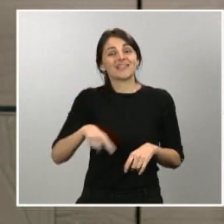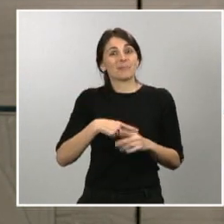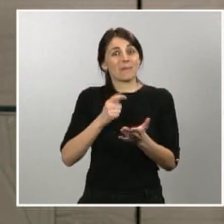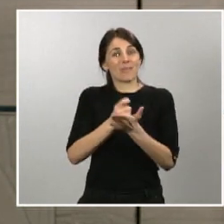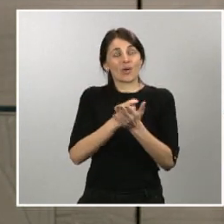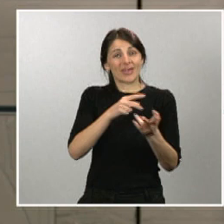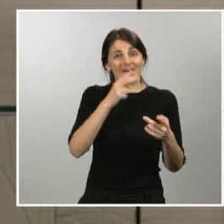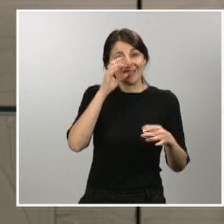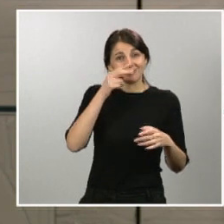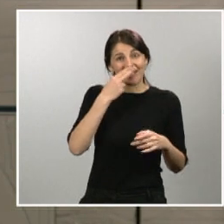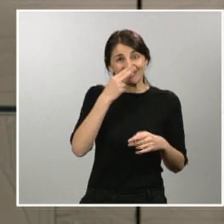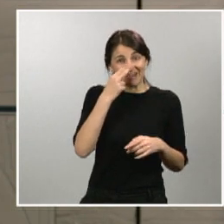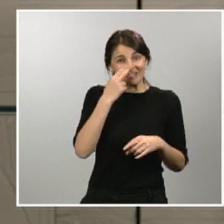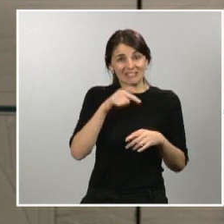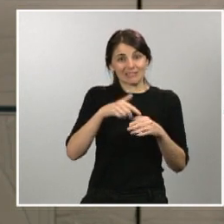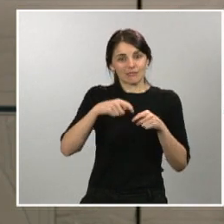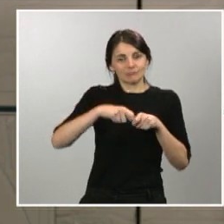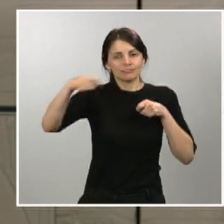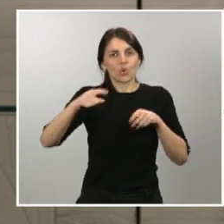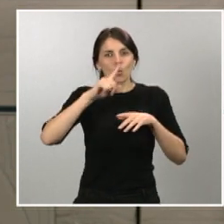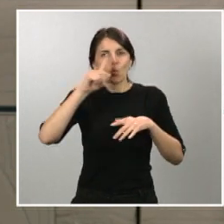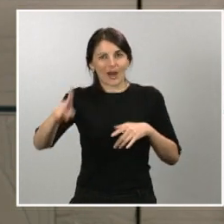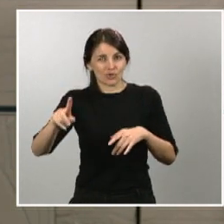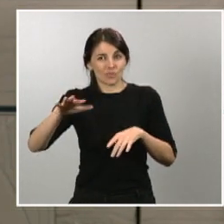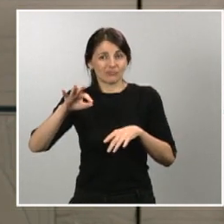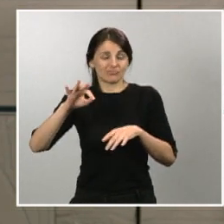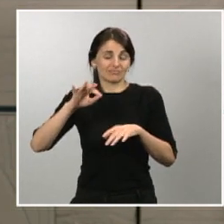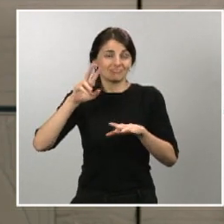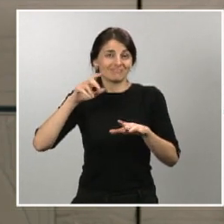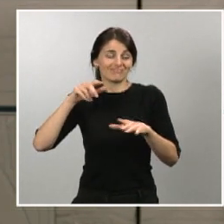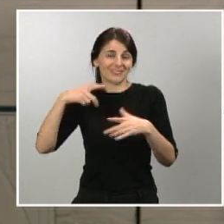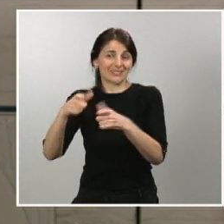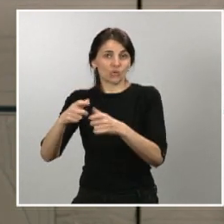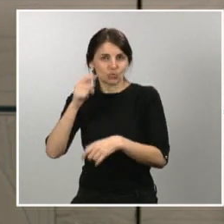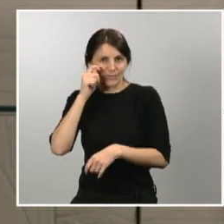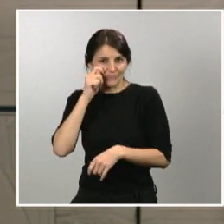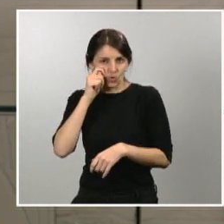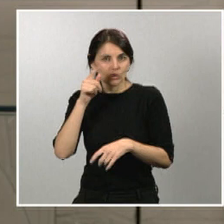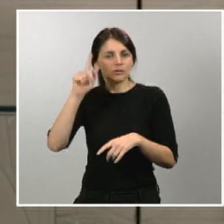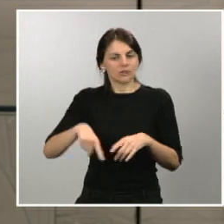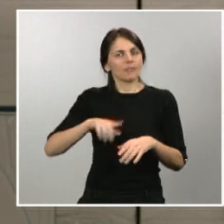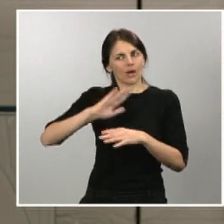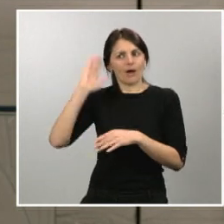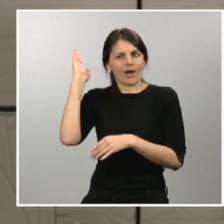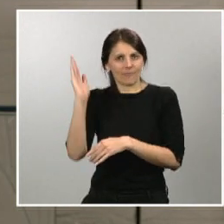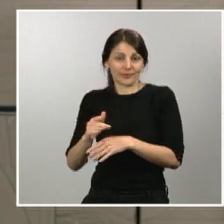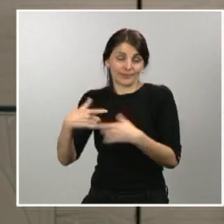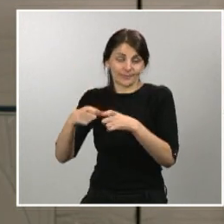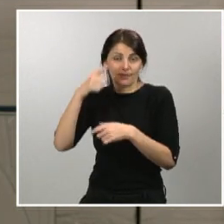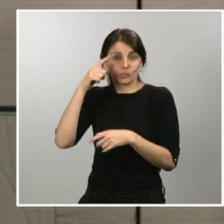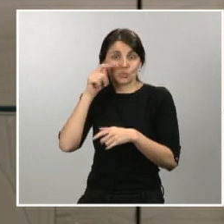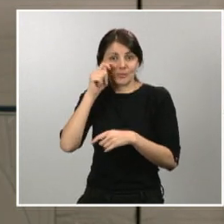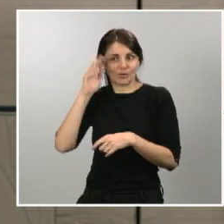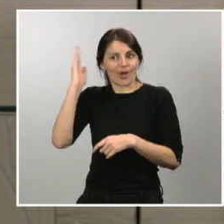con una atención muy especial al sector turístico, tan directamente afectado por esta situación de crisis. Y, además, se